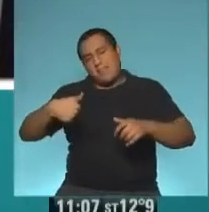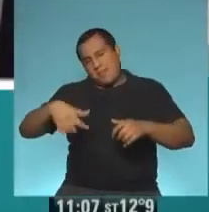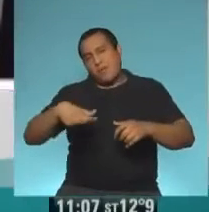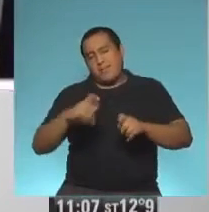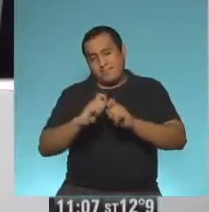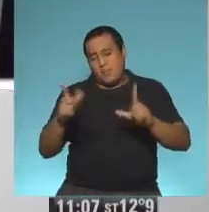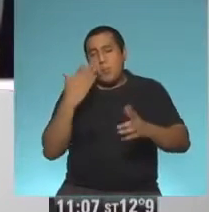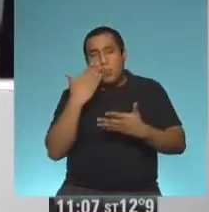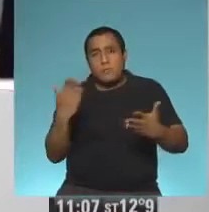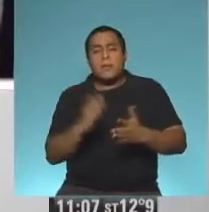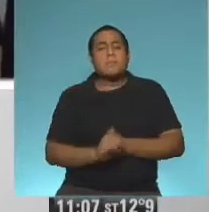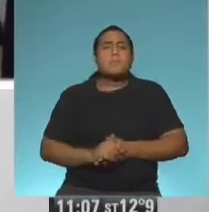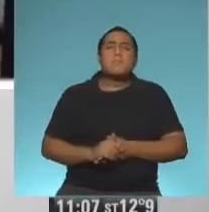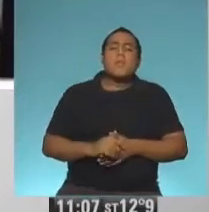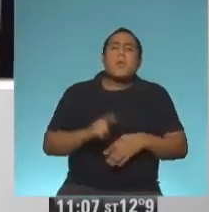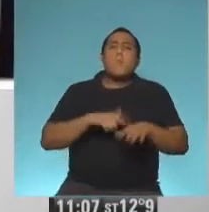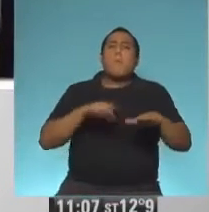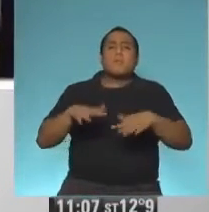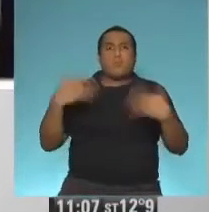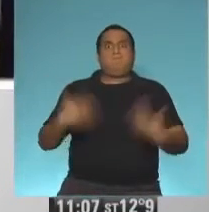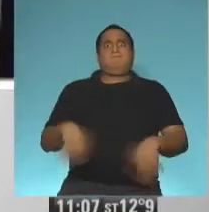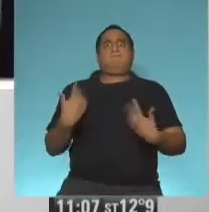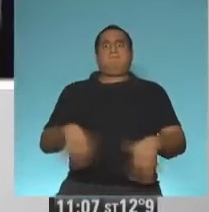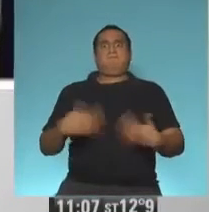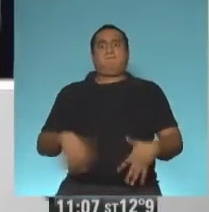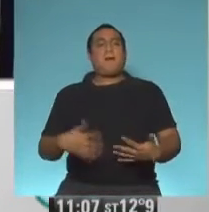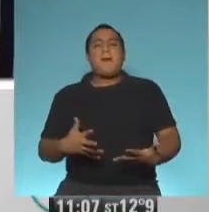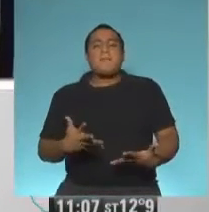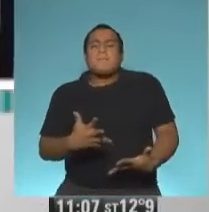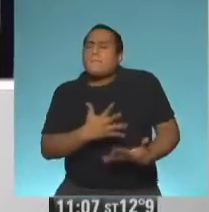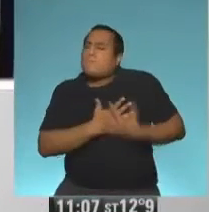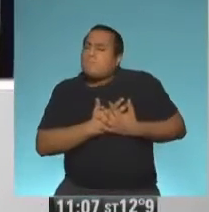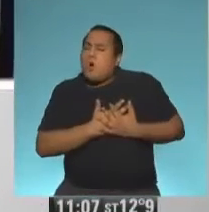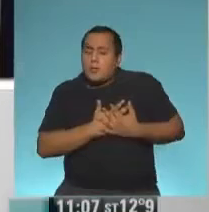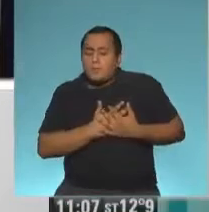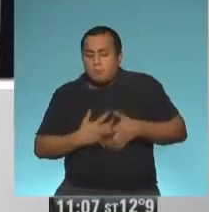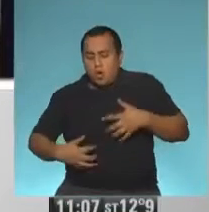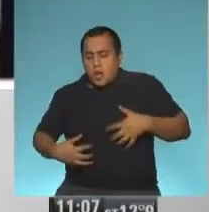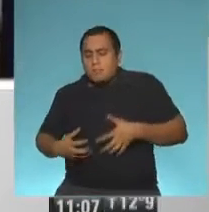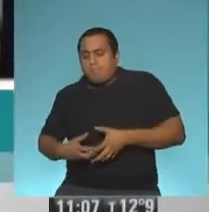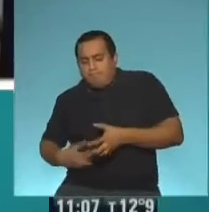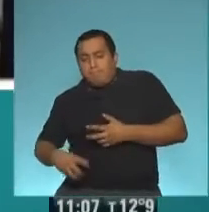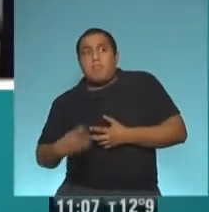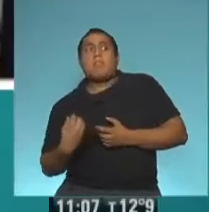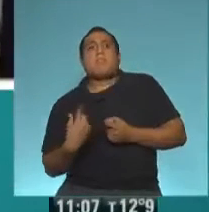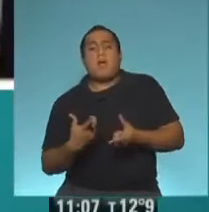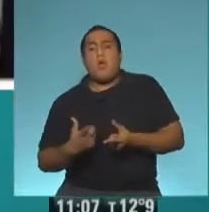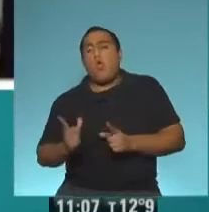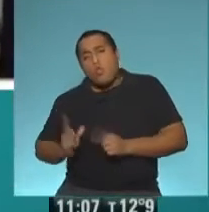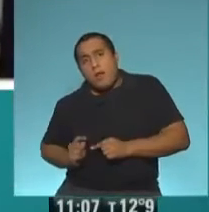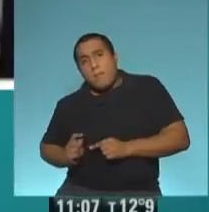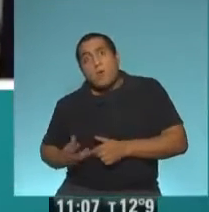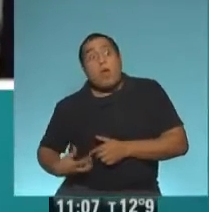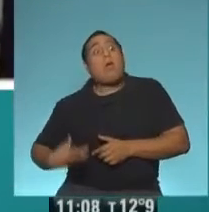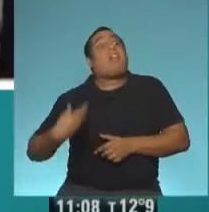compartir esas imágenes de ese momento tan impactante que es el amor supremo de alguien que dona, aún en una instancia de dolor, y que está salvando